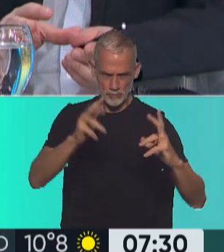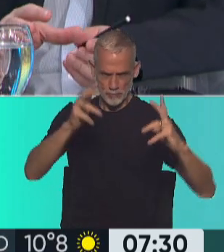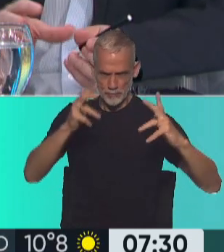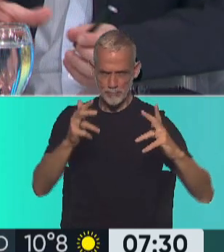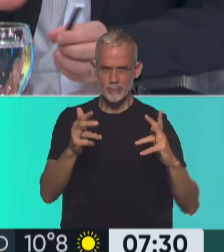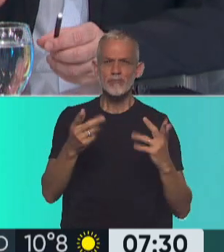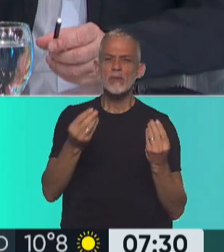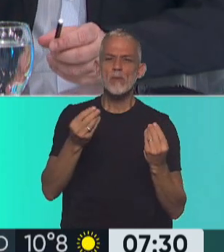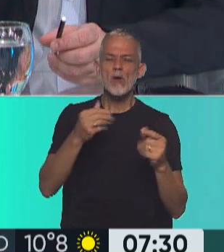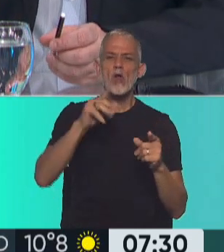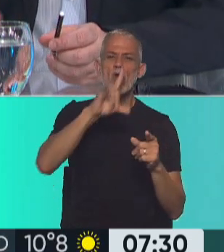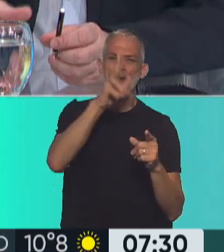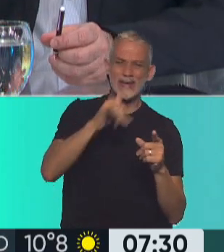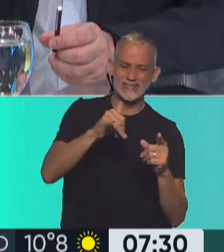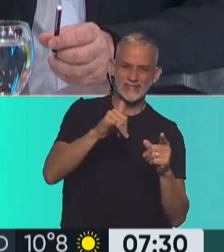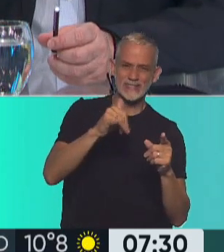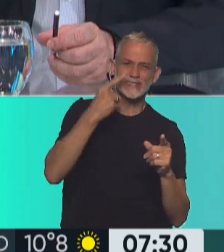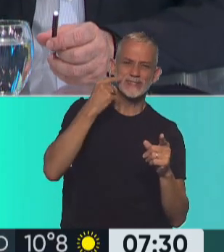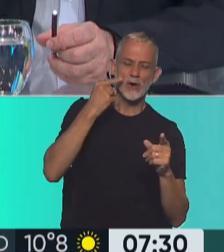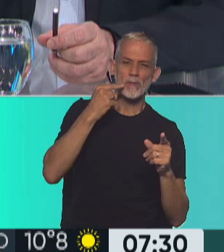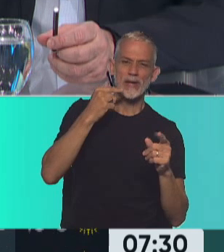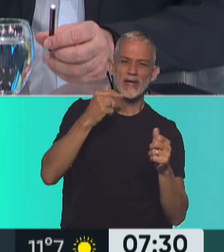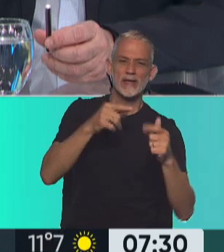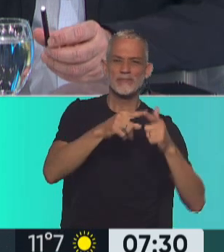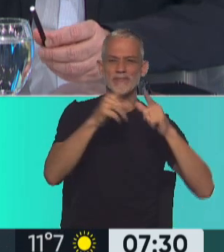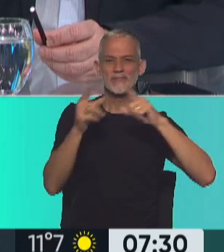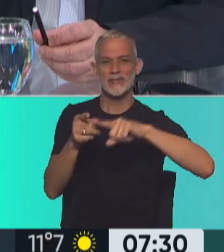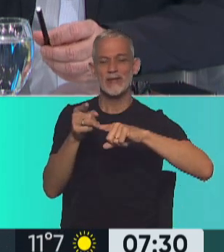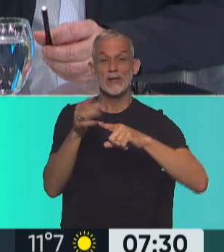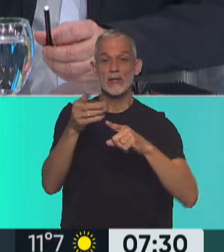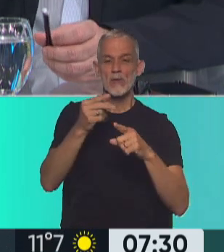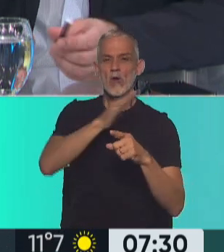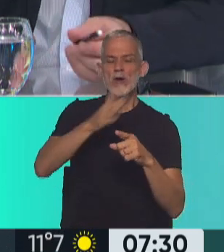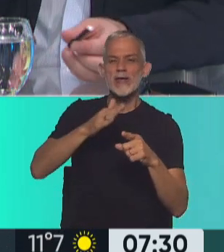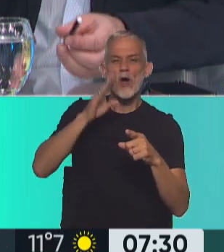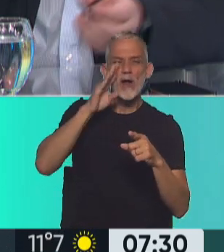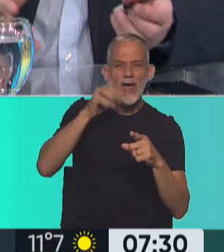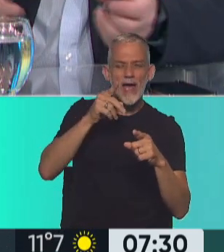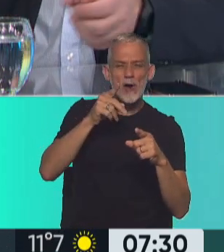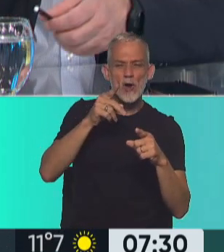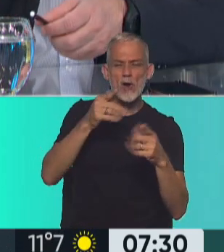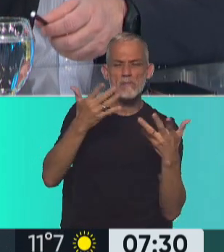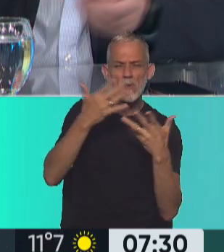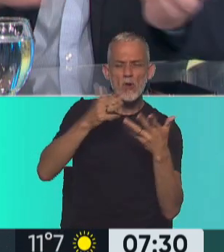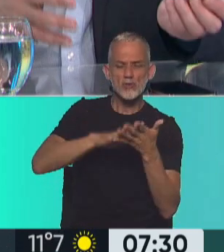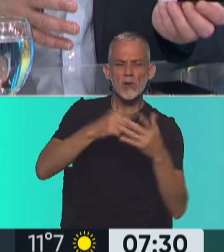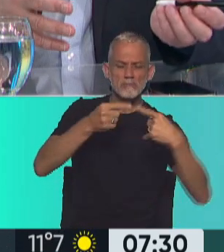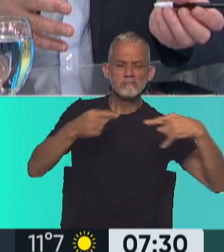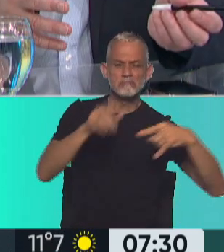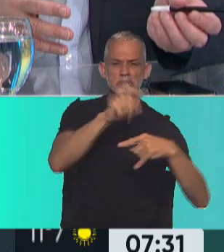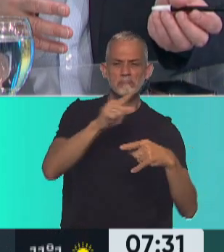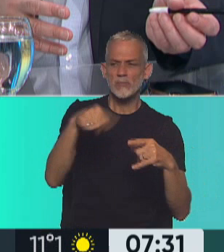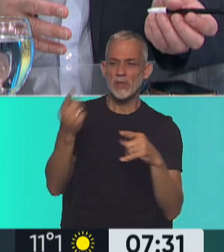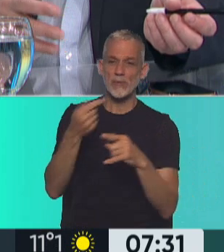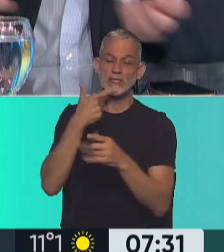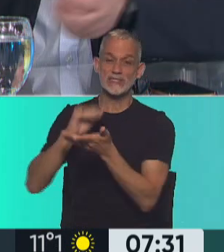General. Juan Manuel López habló principalmente a los diputados de Juntos Río Negro respecto a qué es lo que hicieron y qué es lo que hizo